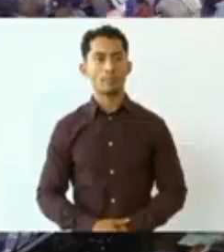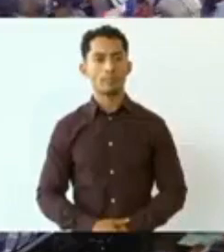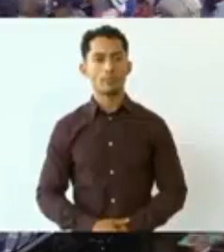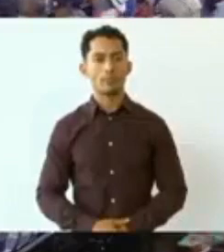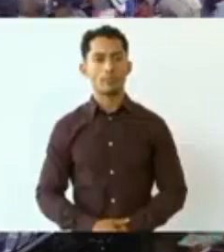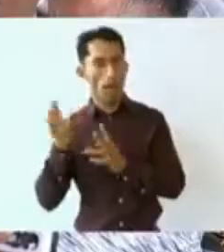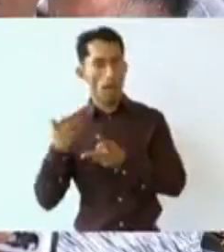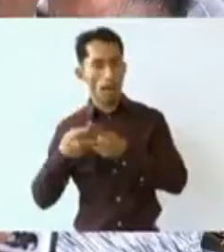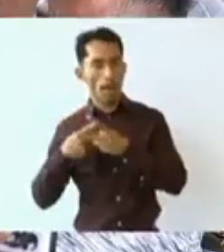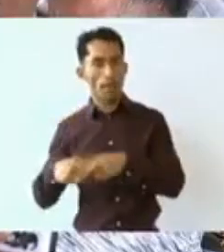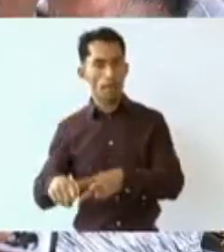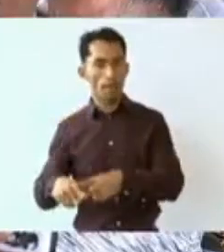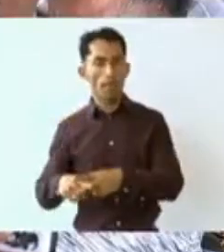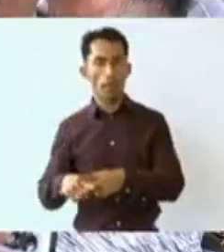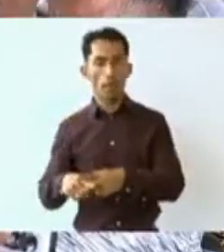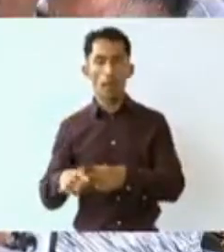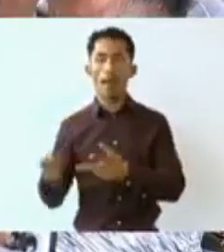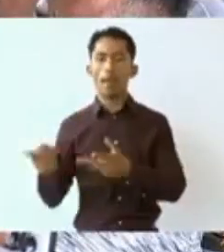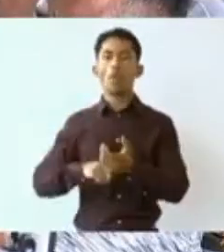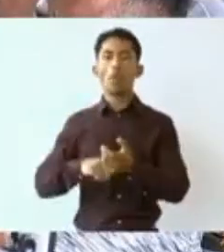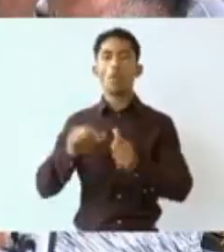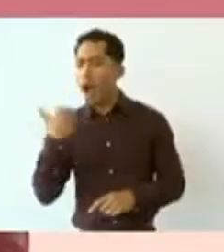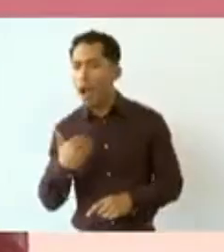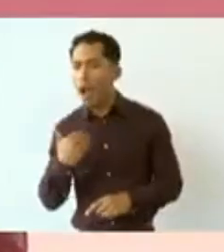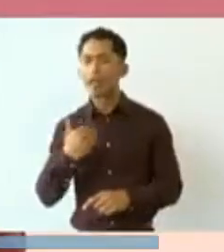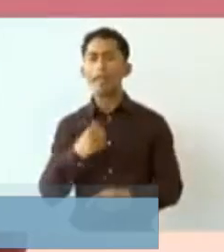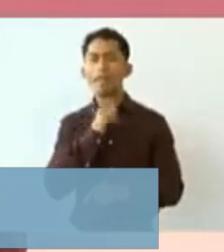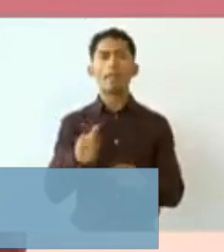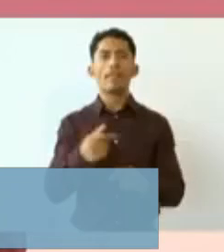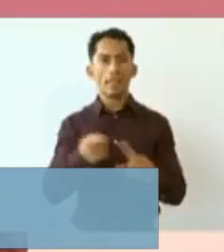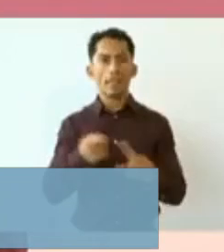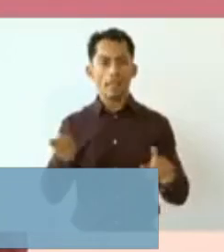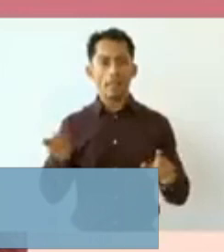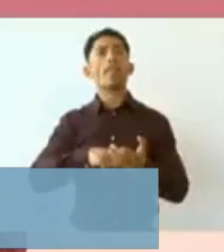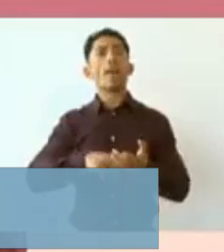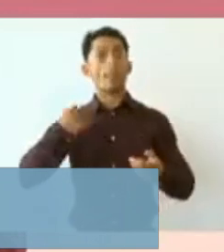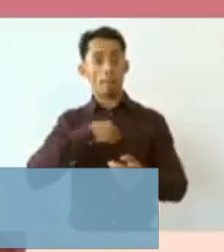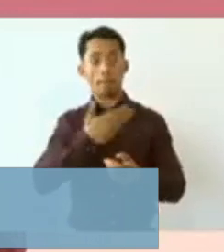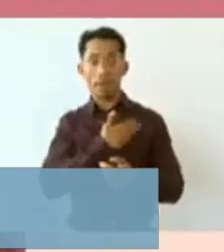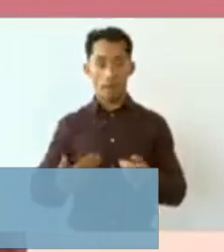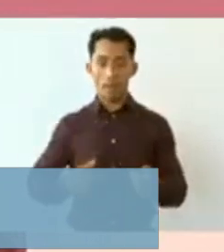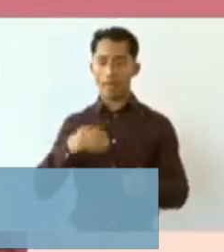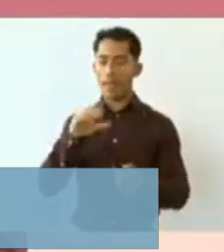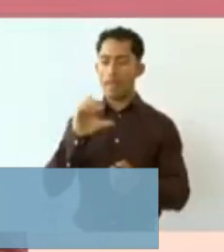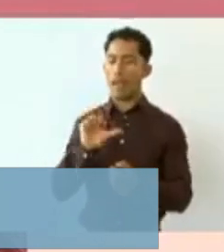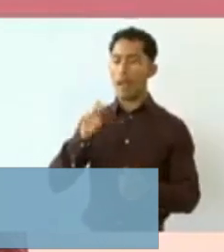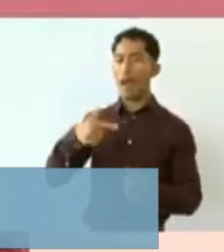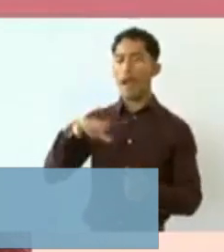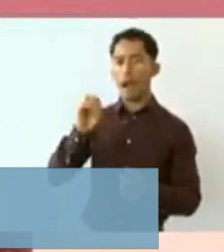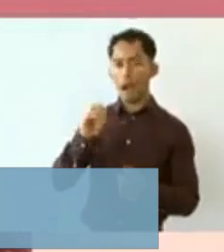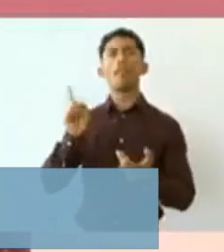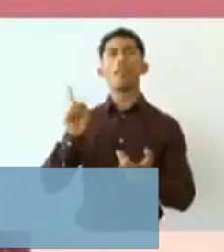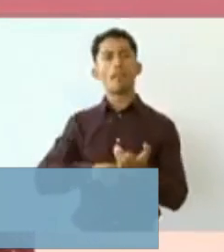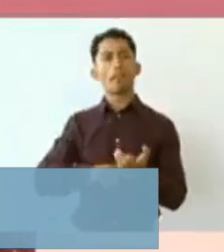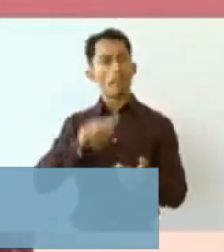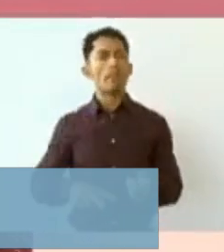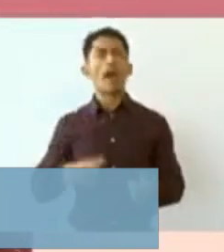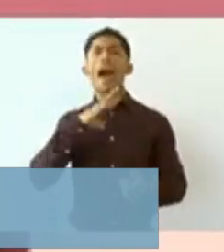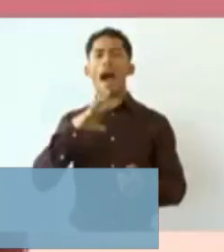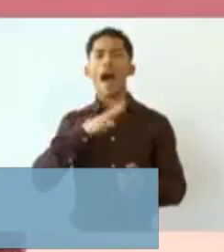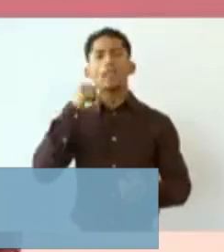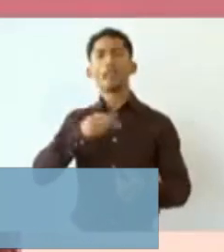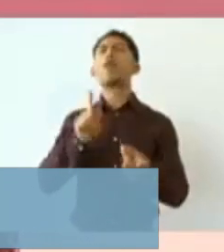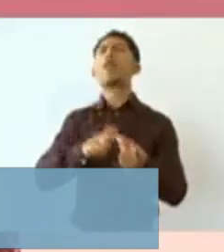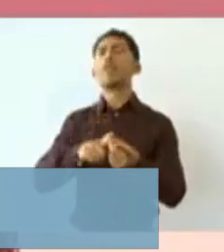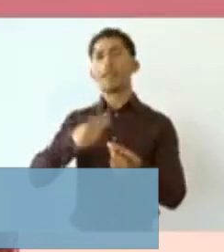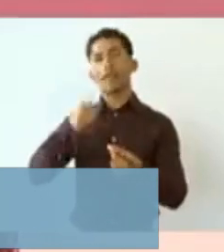entregados a habitantes del municipio de Coajinico y Lapa. Al presidente Andrés Manuel López Obrador lo vamos a tener siempre aquí, en